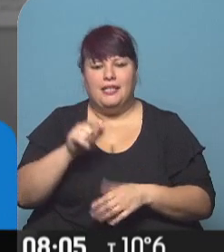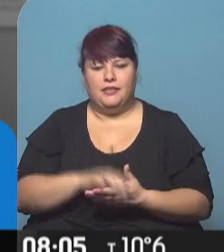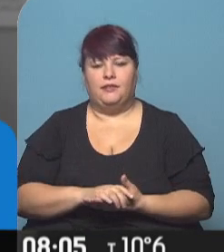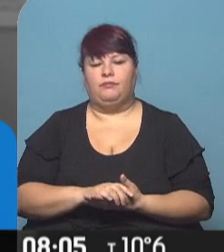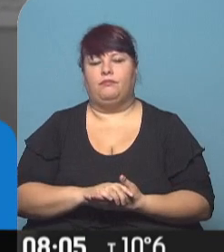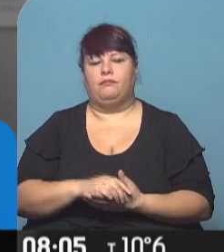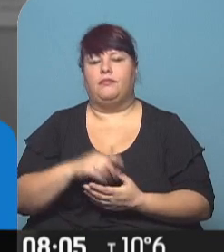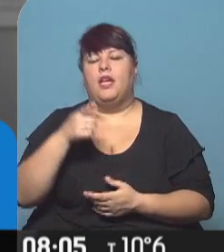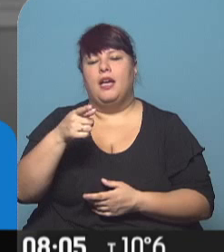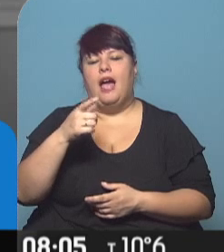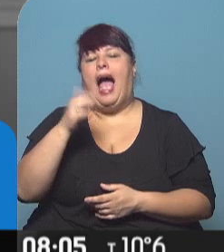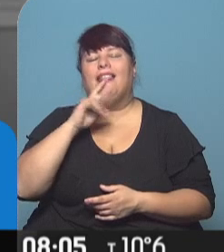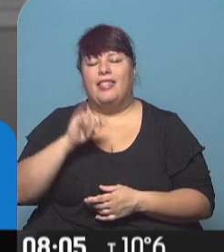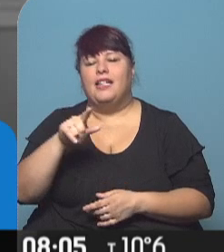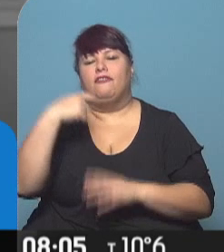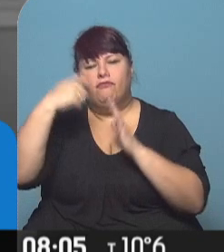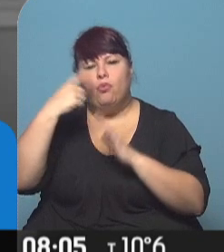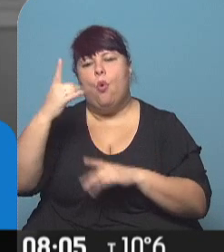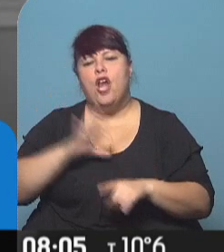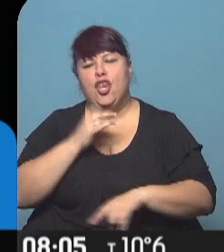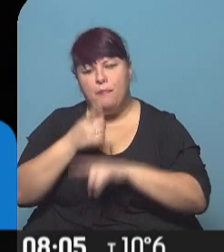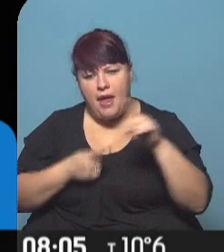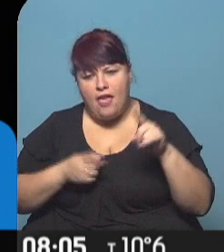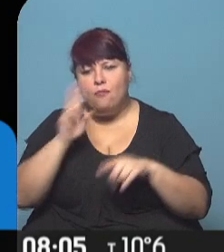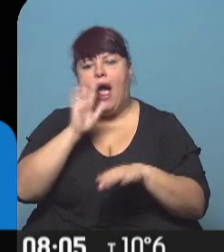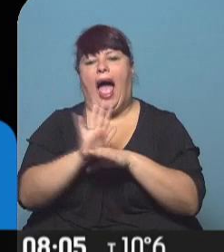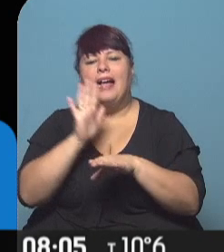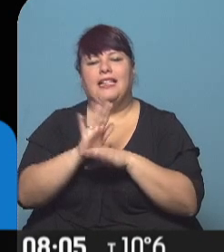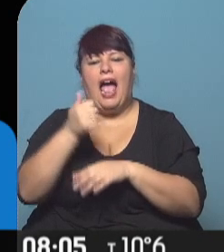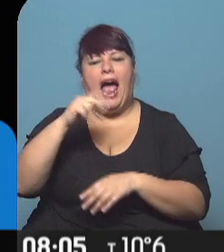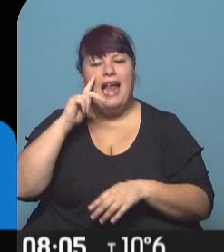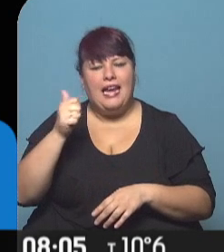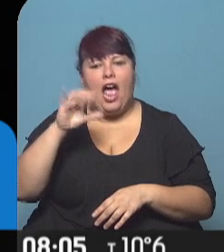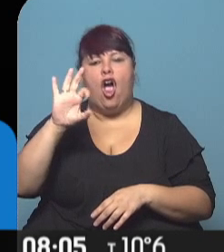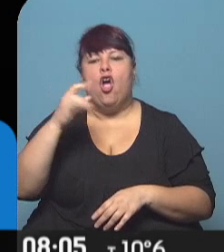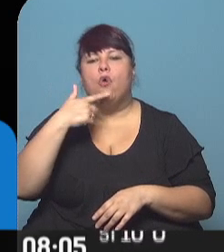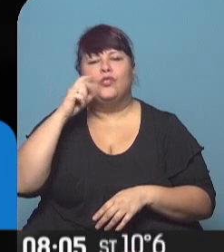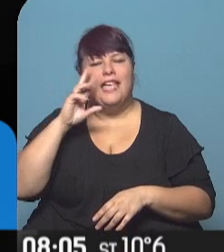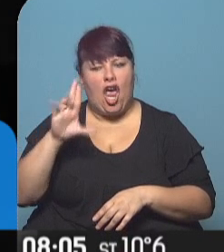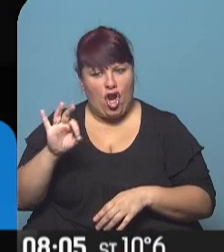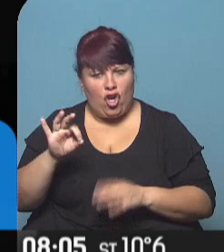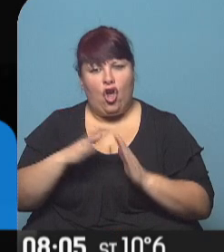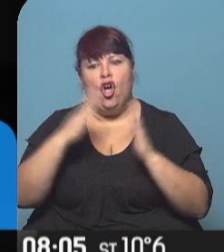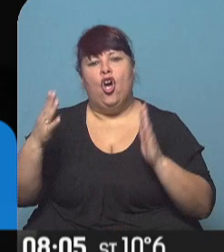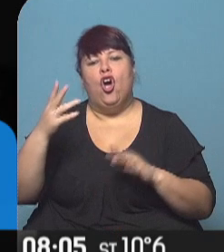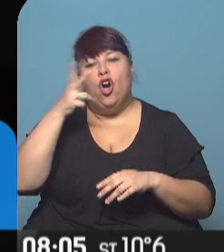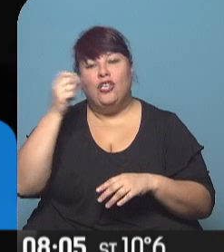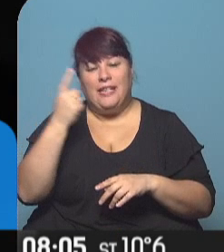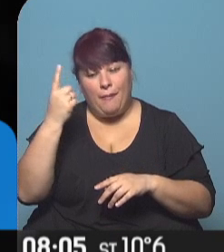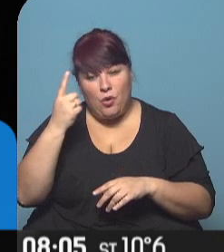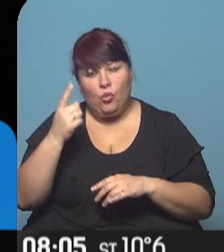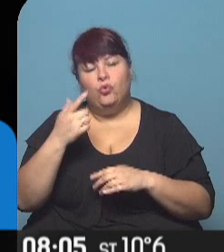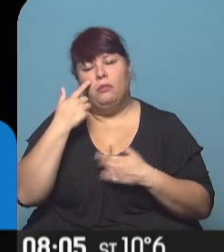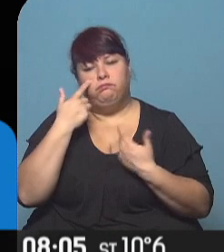El director Fabián Fatore filmó durante un año y medio a la actriz Analia Couzeiro. Y durante 80 minutos